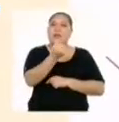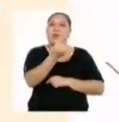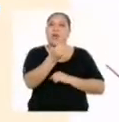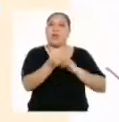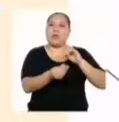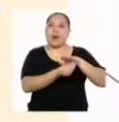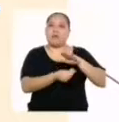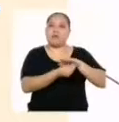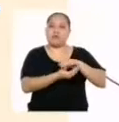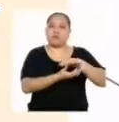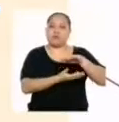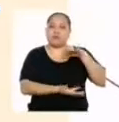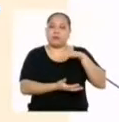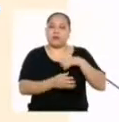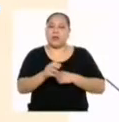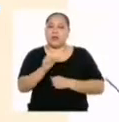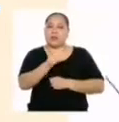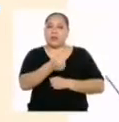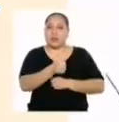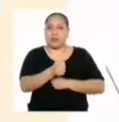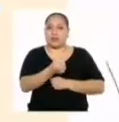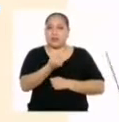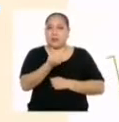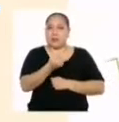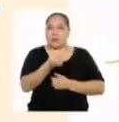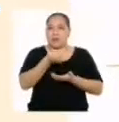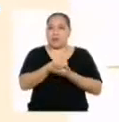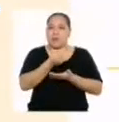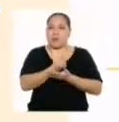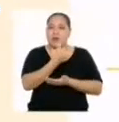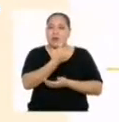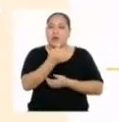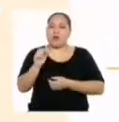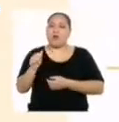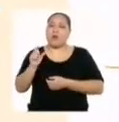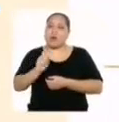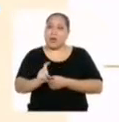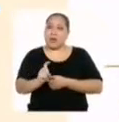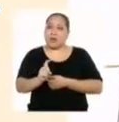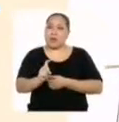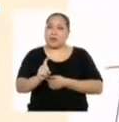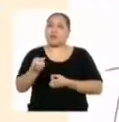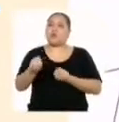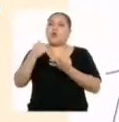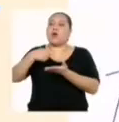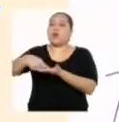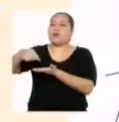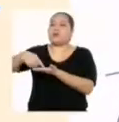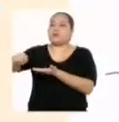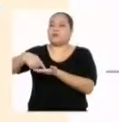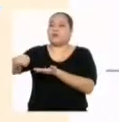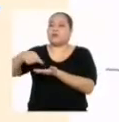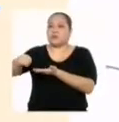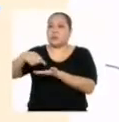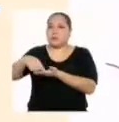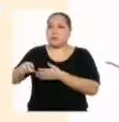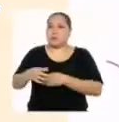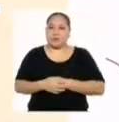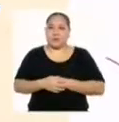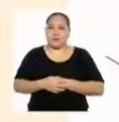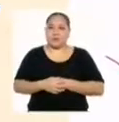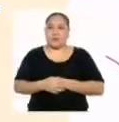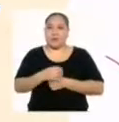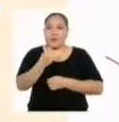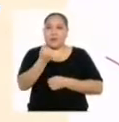Y X es la cantidad de envíos a domicilio que se realiza. Y concluye, Que el ingreso en soles, Depende de la cantidad de